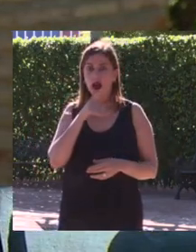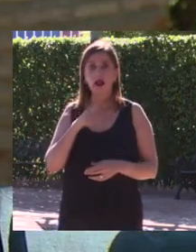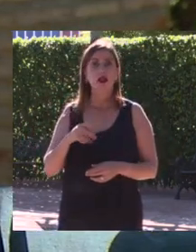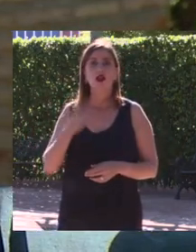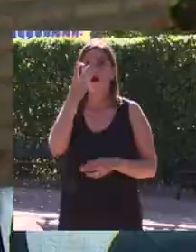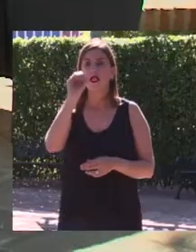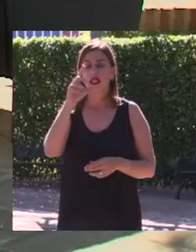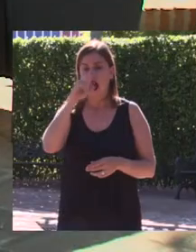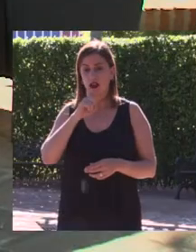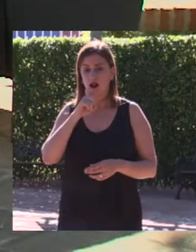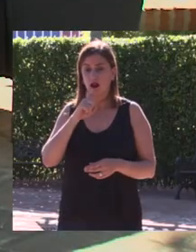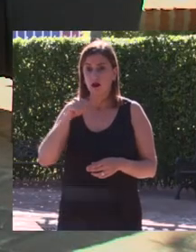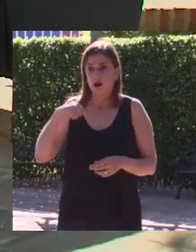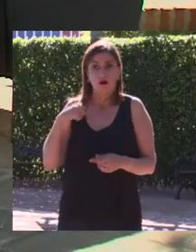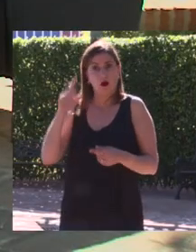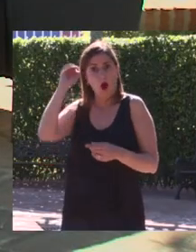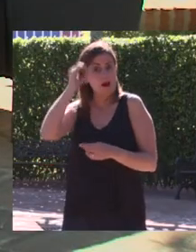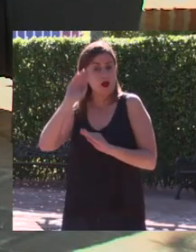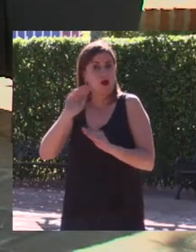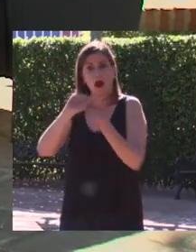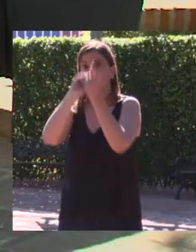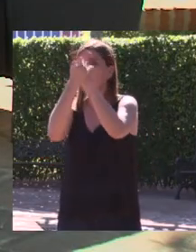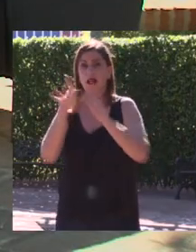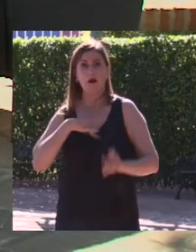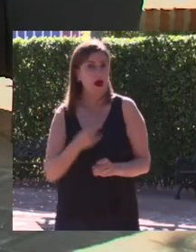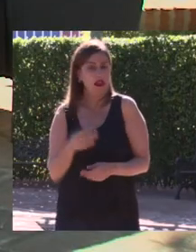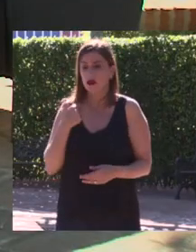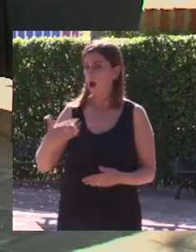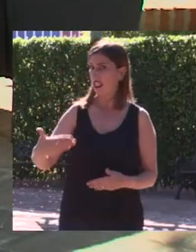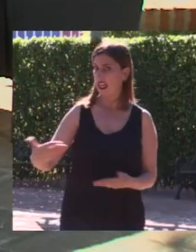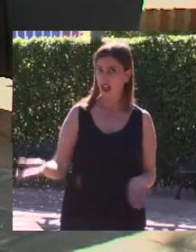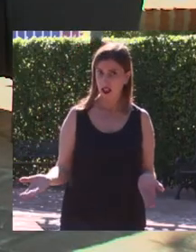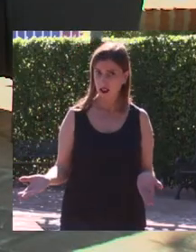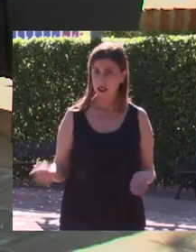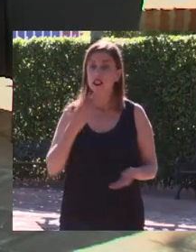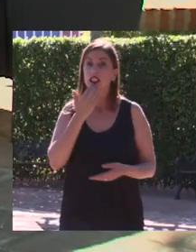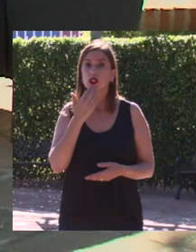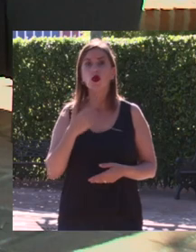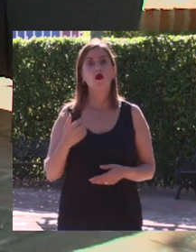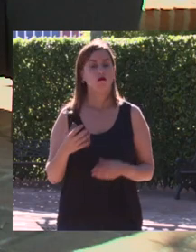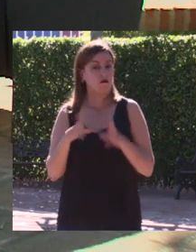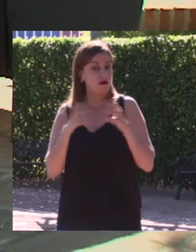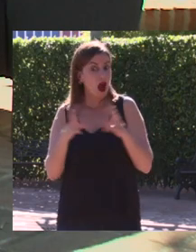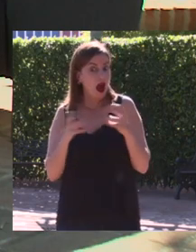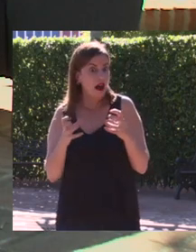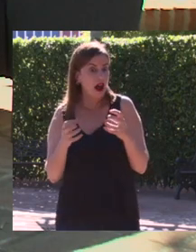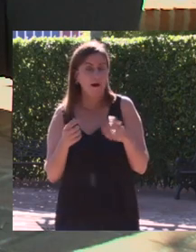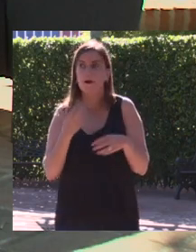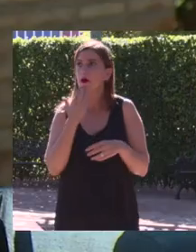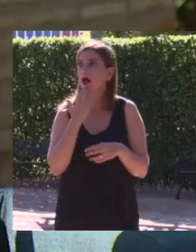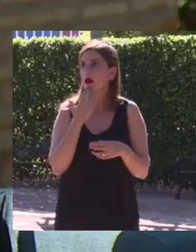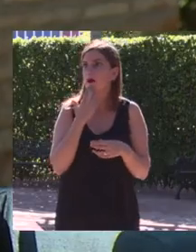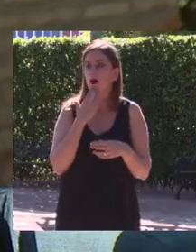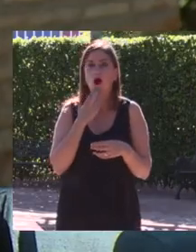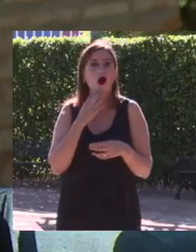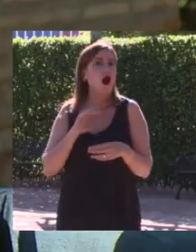años siga siendo lo mismo puedes cambiar y no pasa nada pero ahora si te apetece pues no sé jugar en el